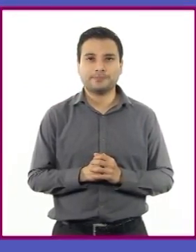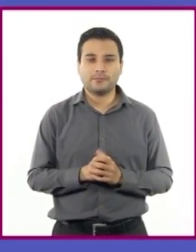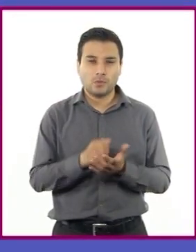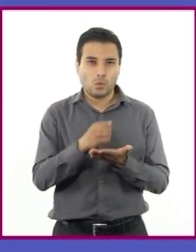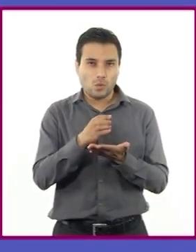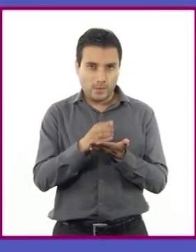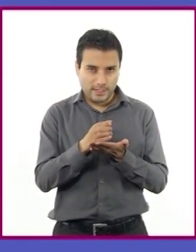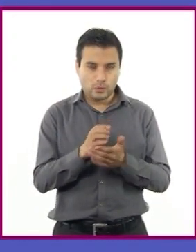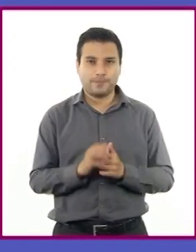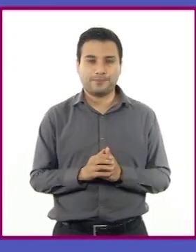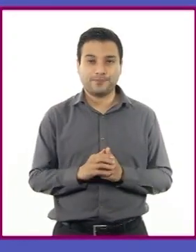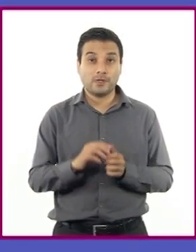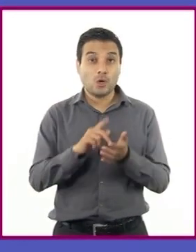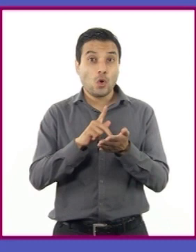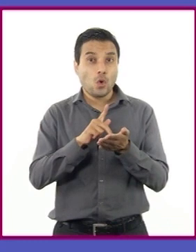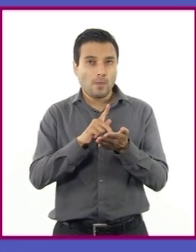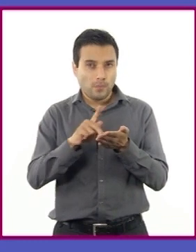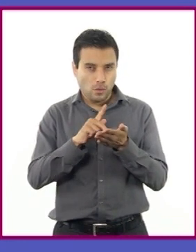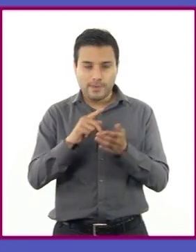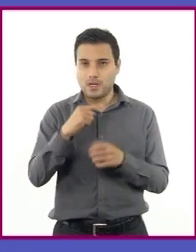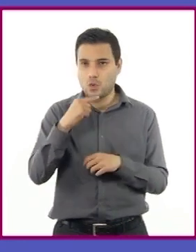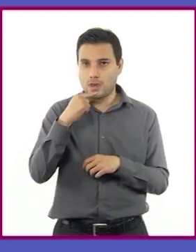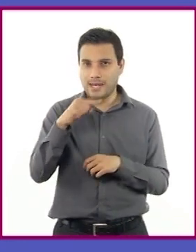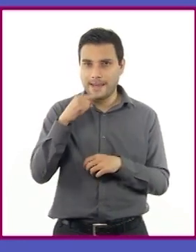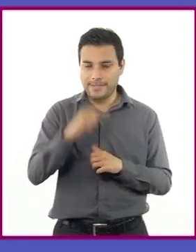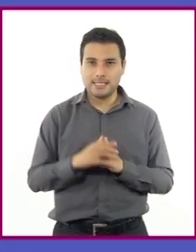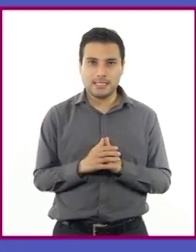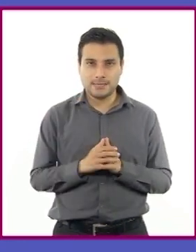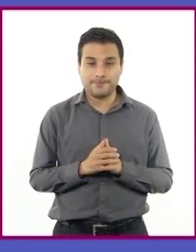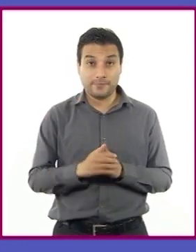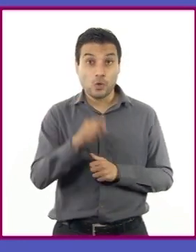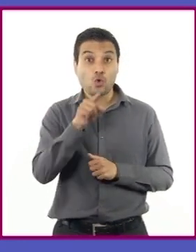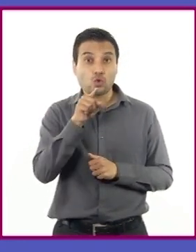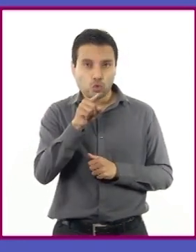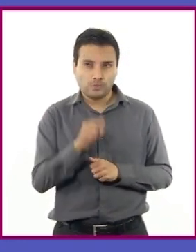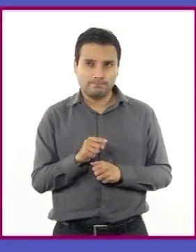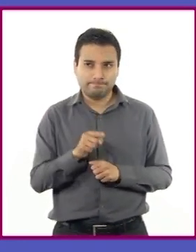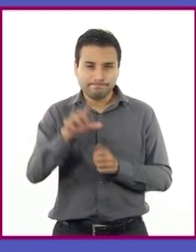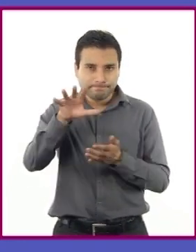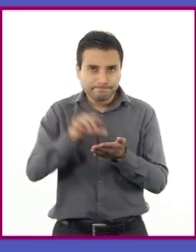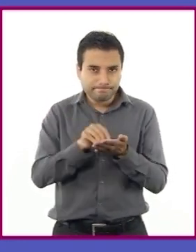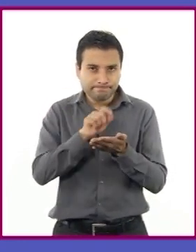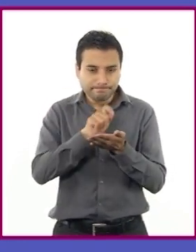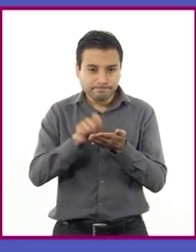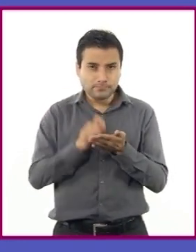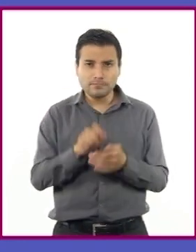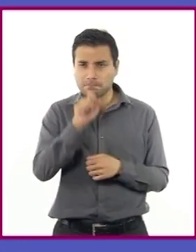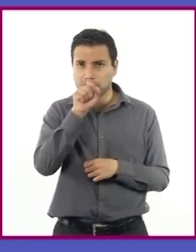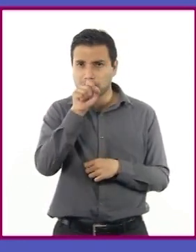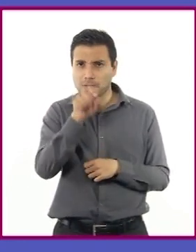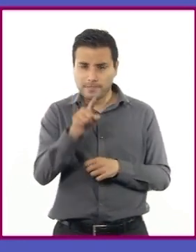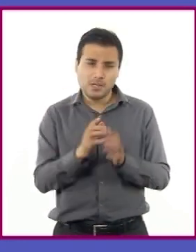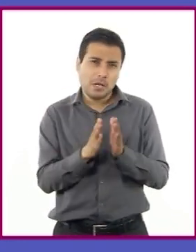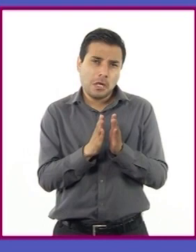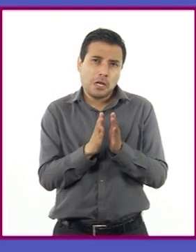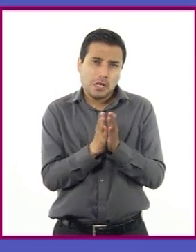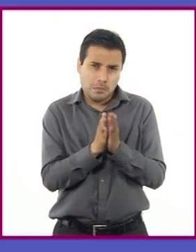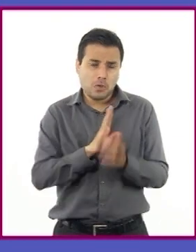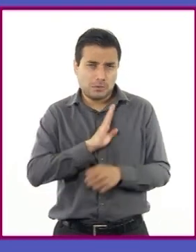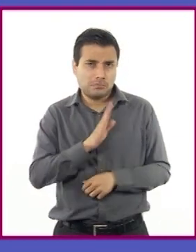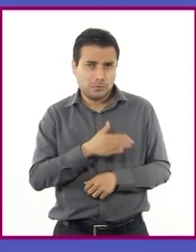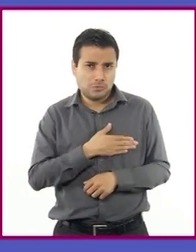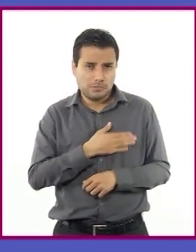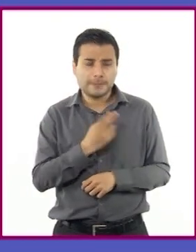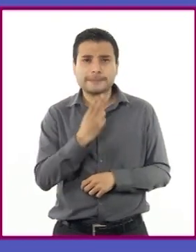cuaderno, bolígrafos o lápiz, para que puedas tomar notas. También podría ayudarles tener a la mano su libro de texto de lengua